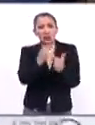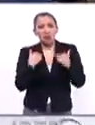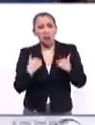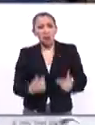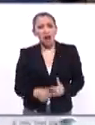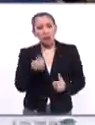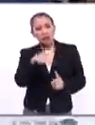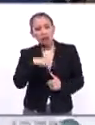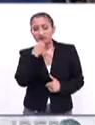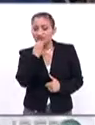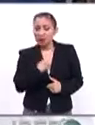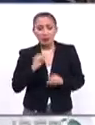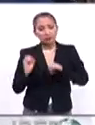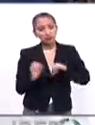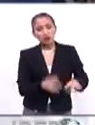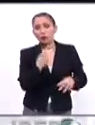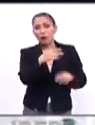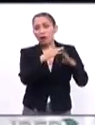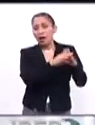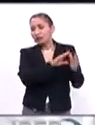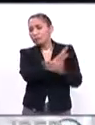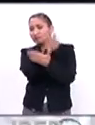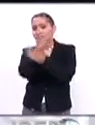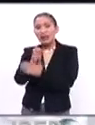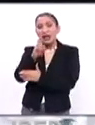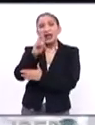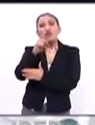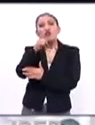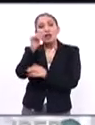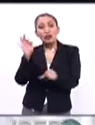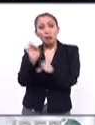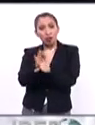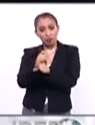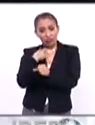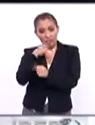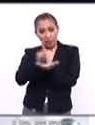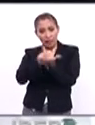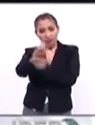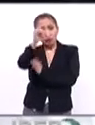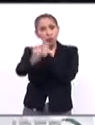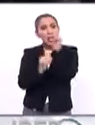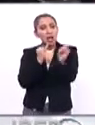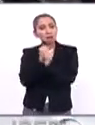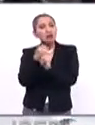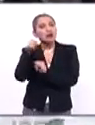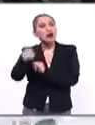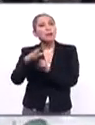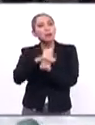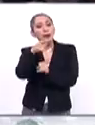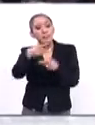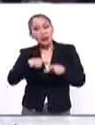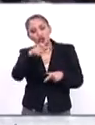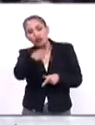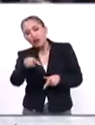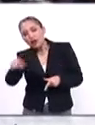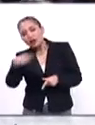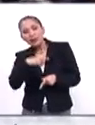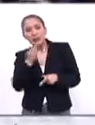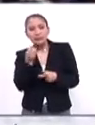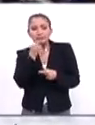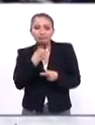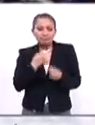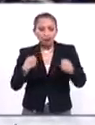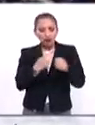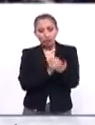humanos que les han obligado a dejar su hogar. El refugiado está defendido y protegido por el derecho internacional, ya que son personas que han tenido que